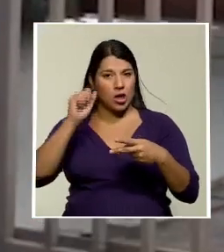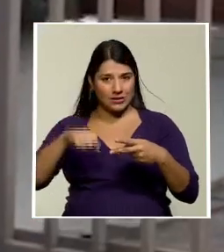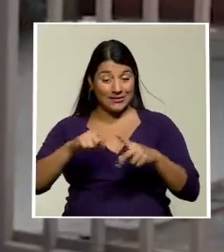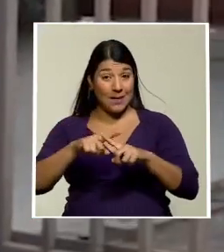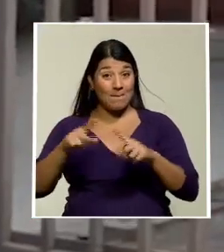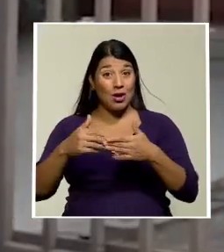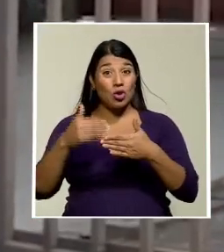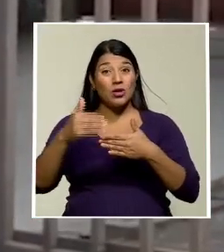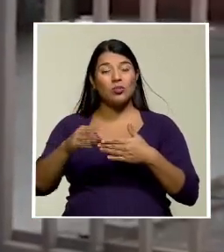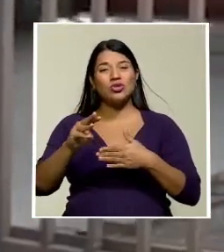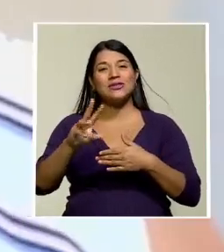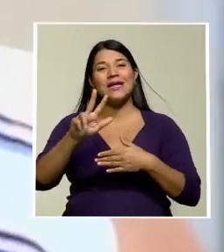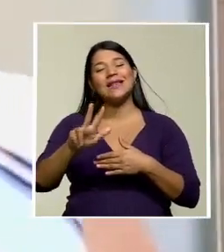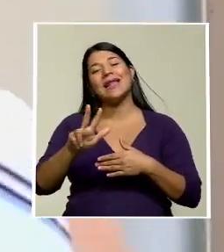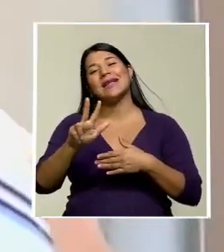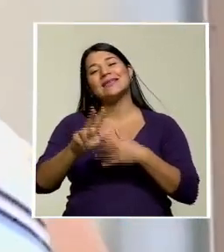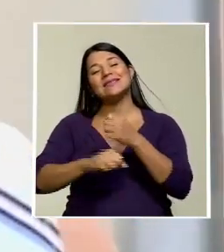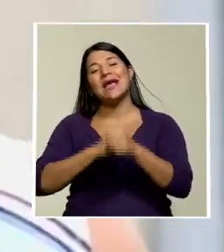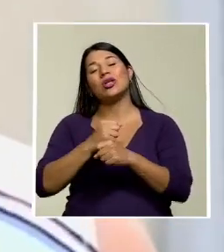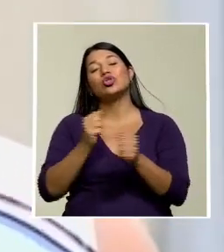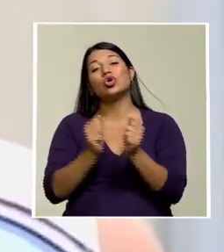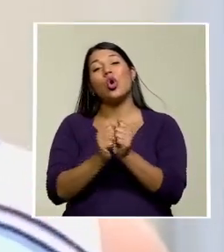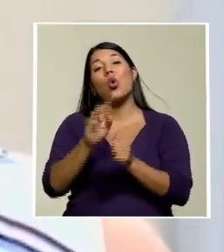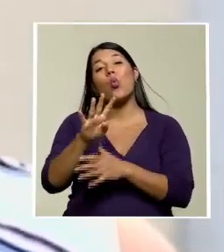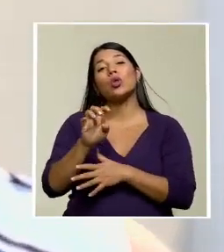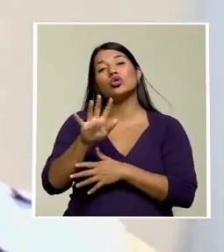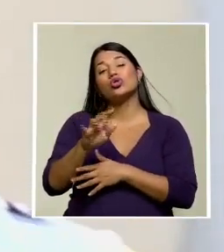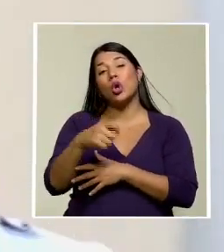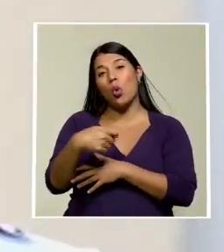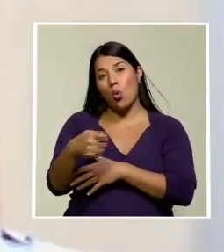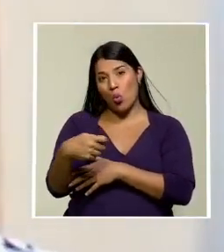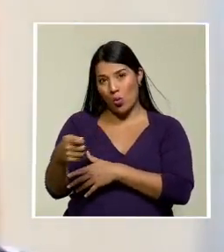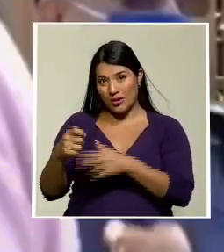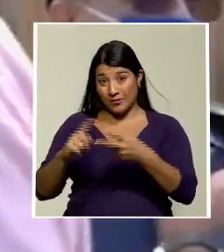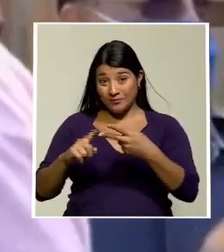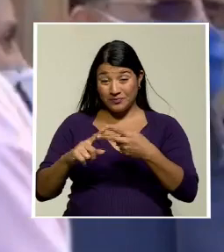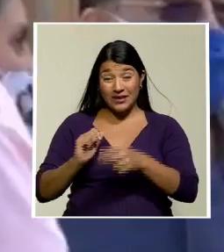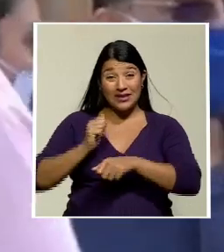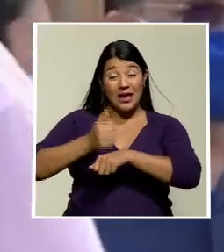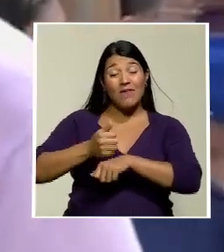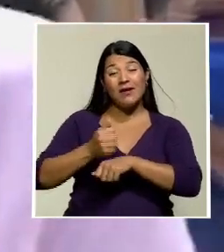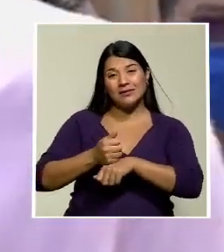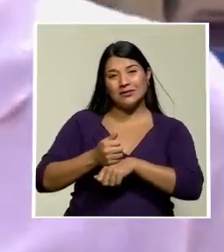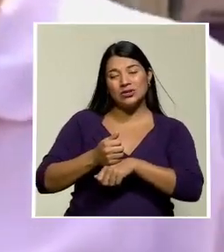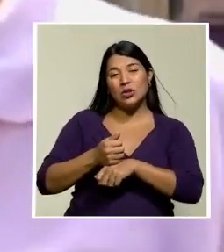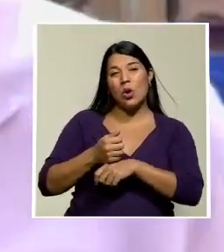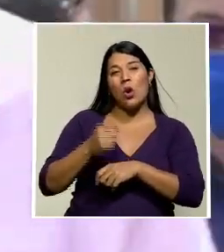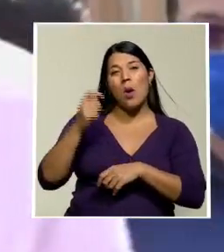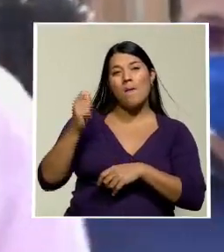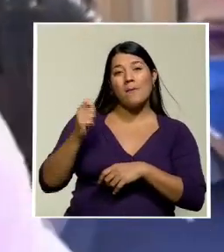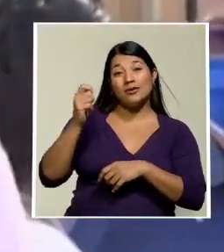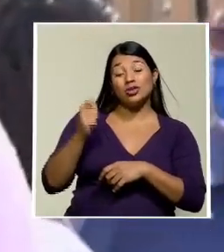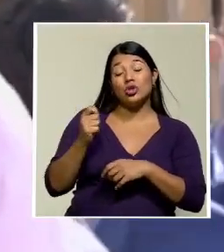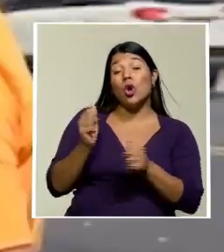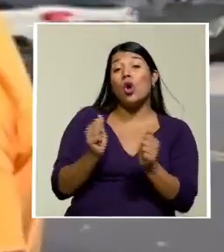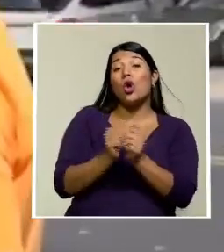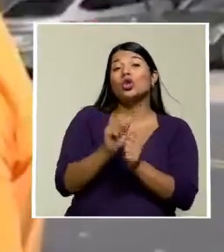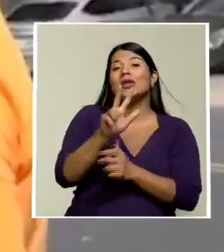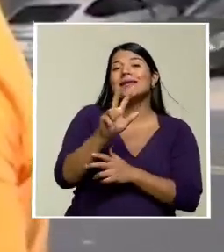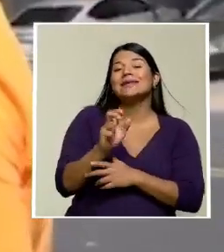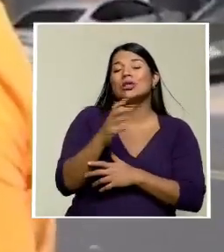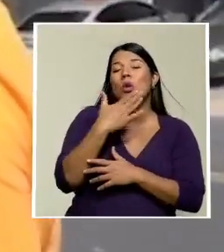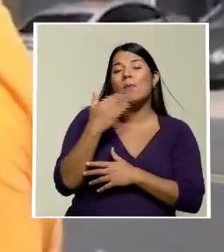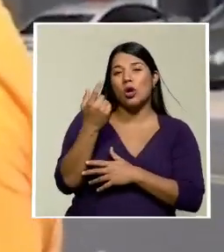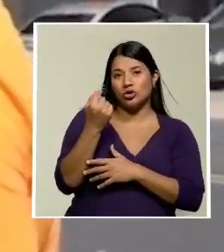63 años con 405 cuotas. Se estableció el cálculo de la pensión en el promedio de los mejores 300 salarios cotizados es